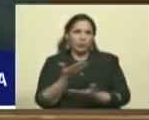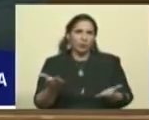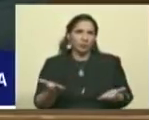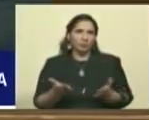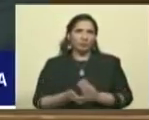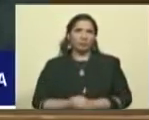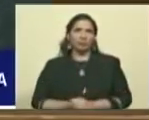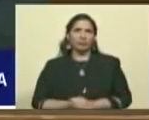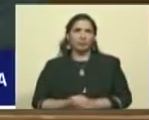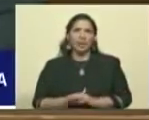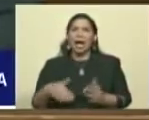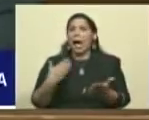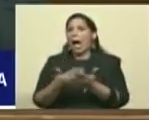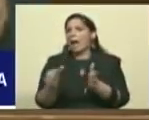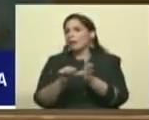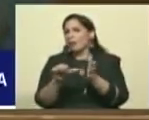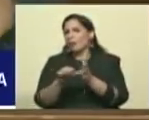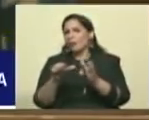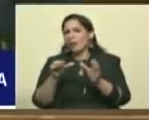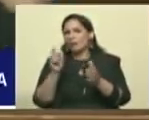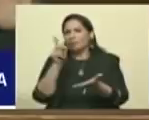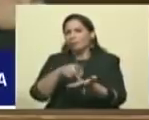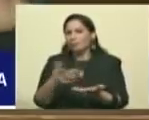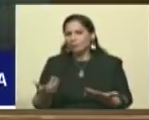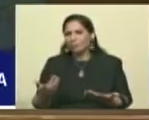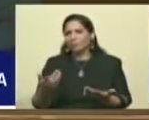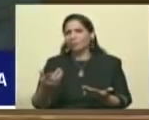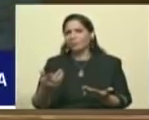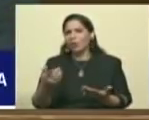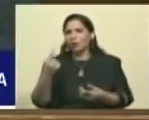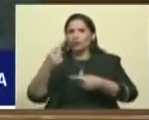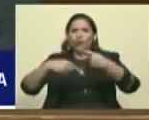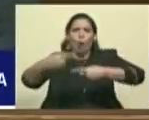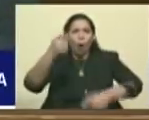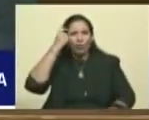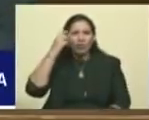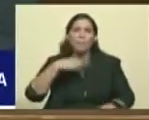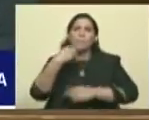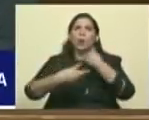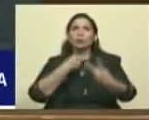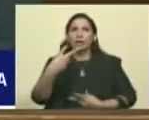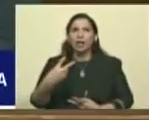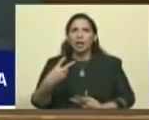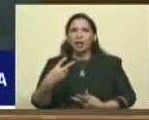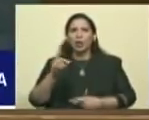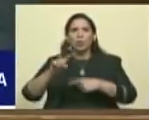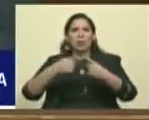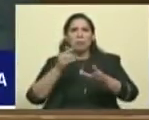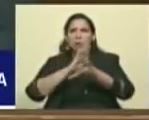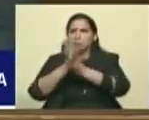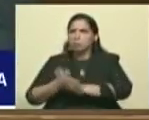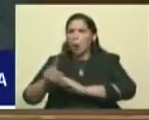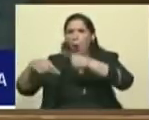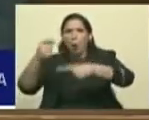No sé hasta dónde, porque uno no sabe. Cada día sale un vocero y de repente desaparece al otro día. Se lo come la